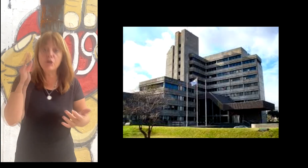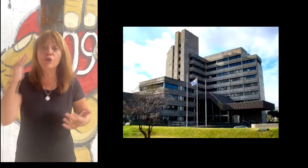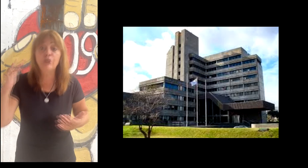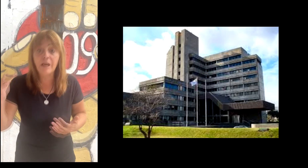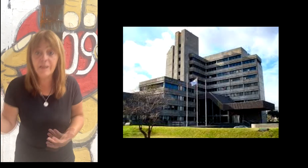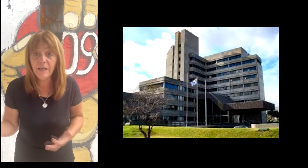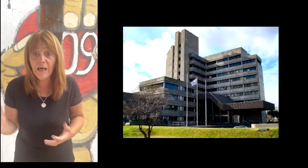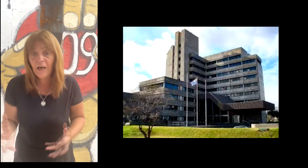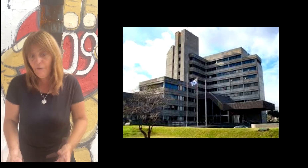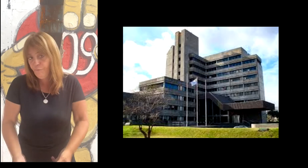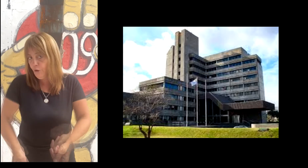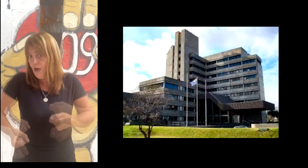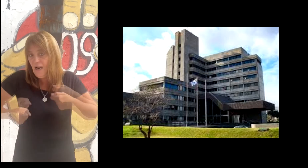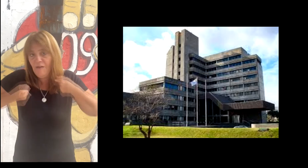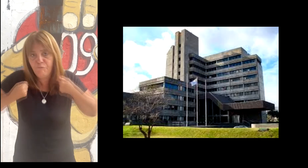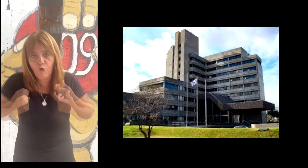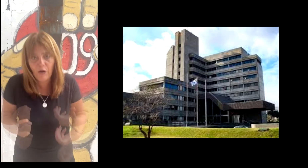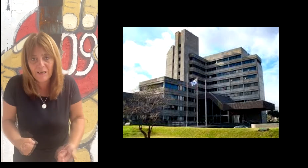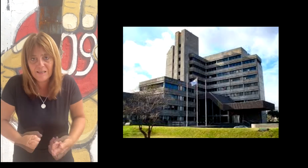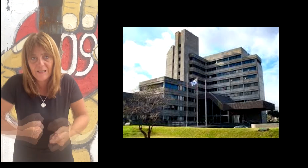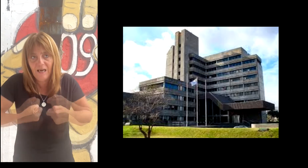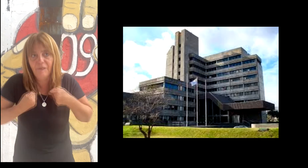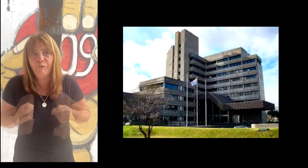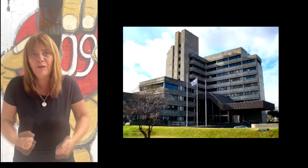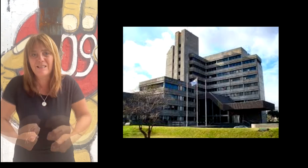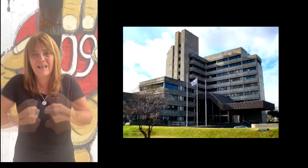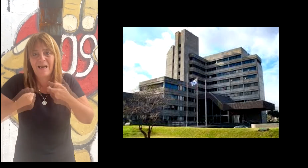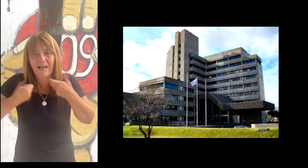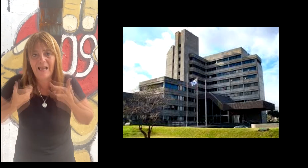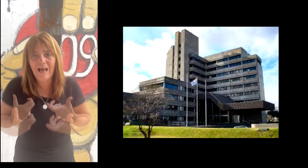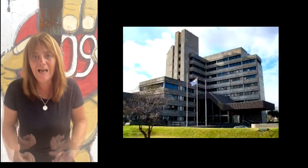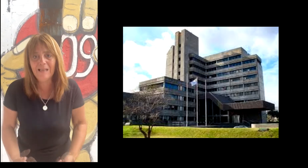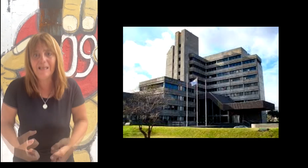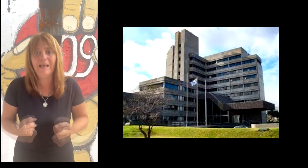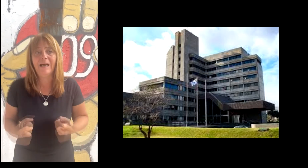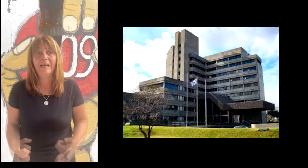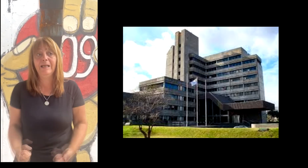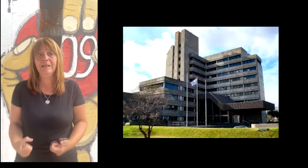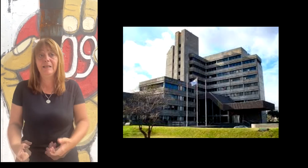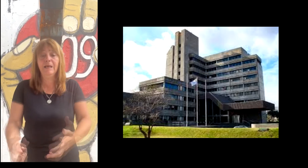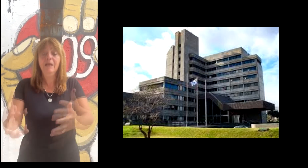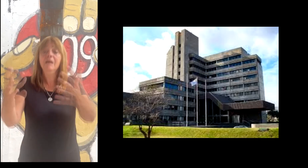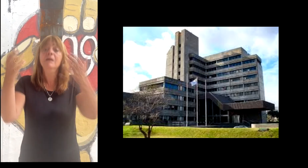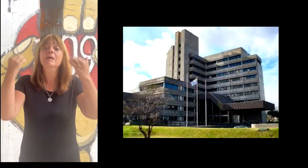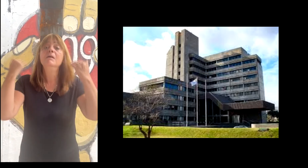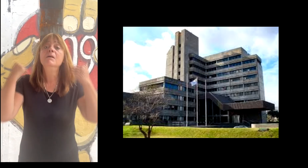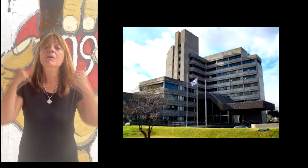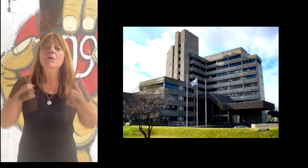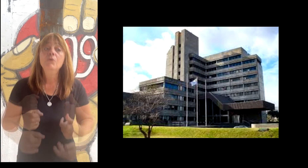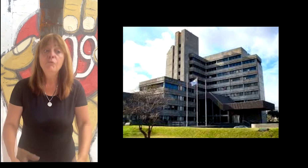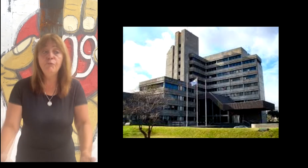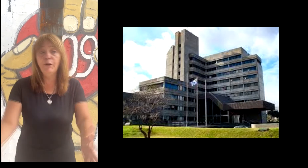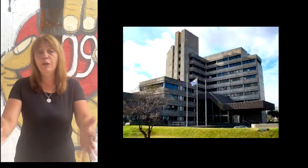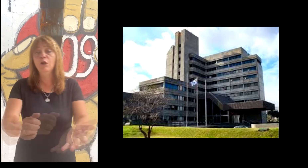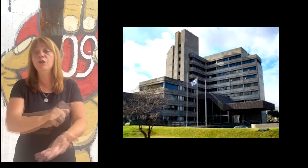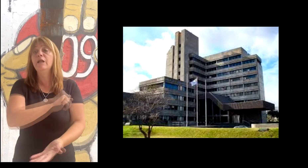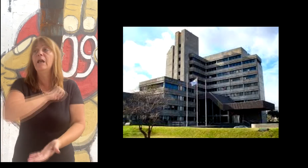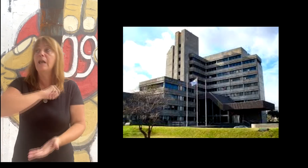sí, sí, señores, estamos hablando del Uruguay. El Uruguay gobernado por esta gente.